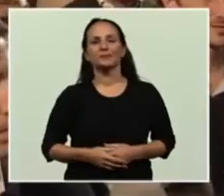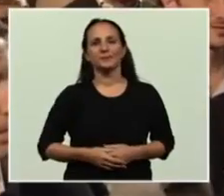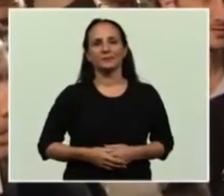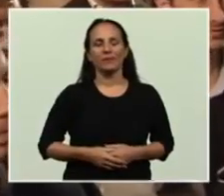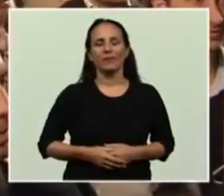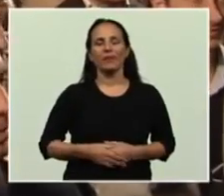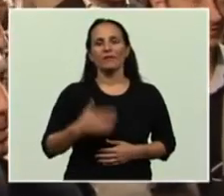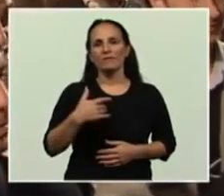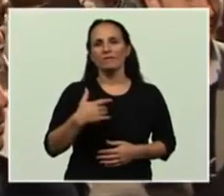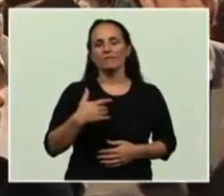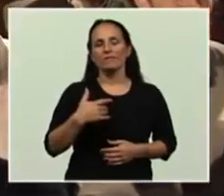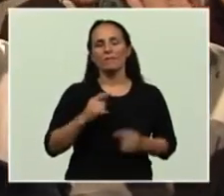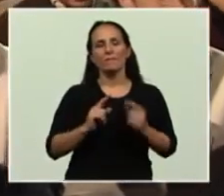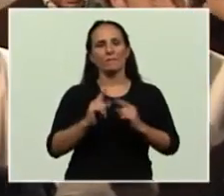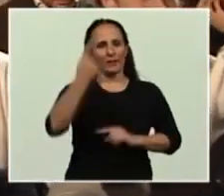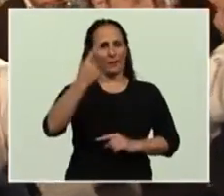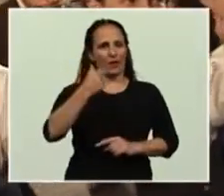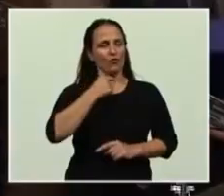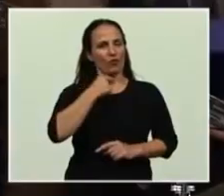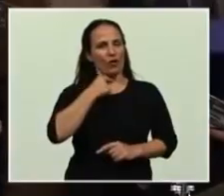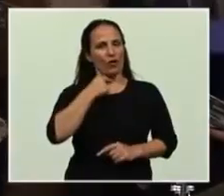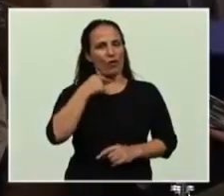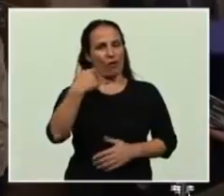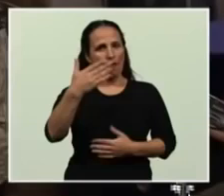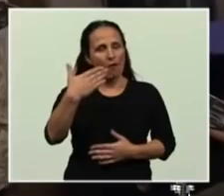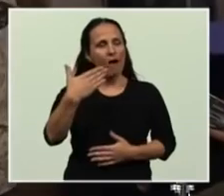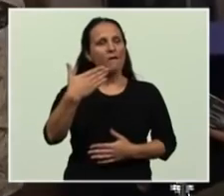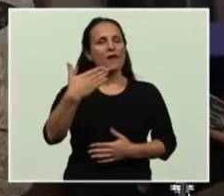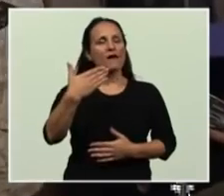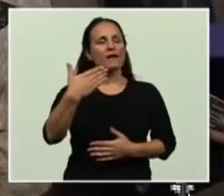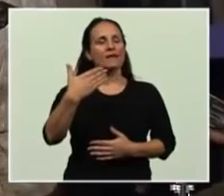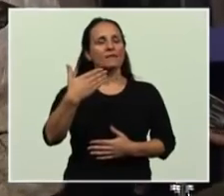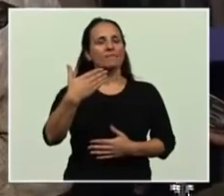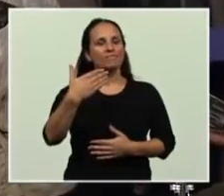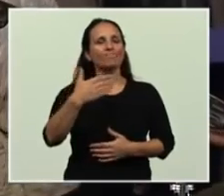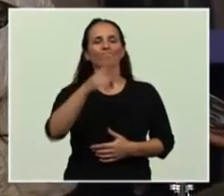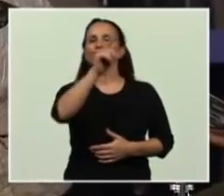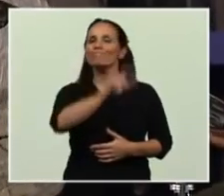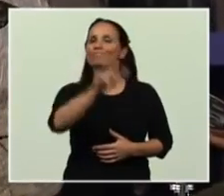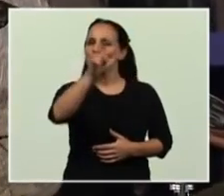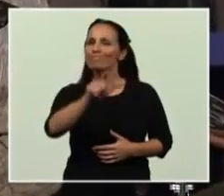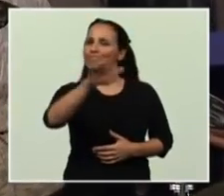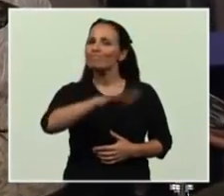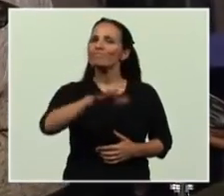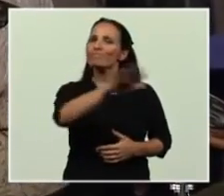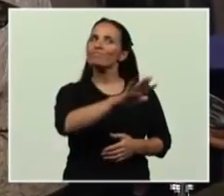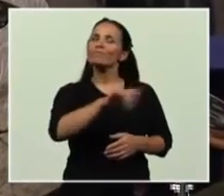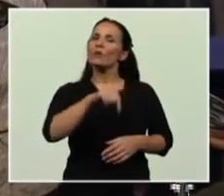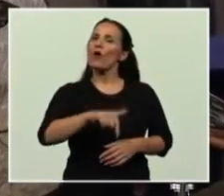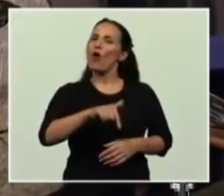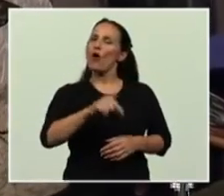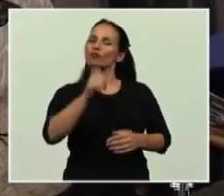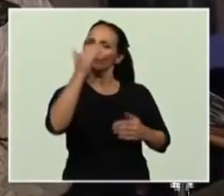En primer lugar quiero dirigirme a quienes hoy estamos rindiendo